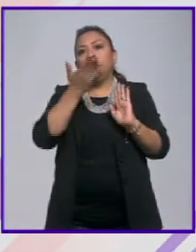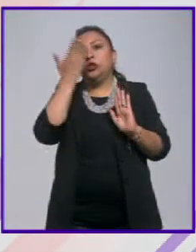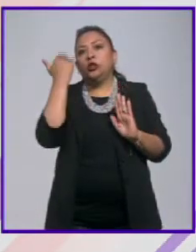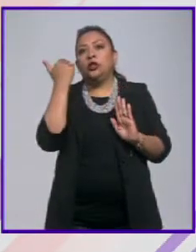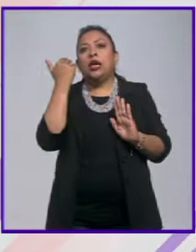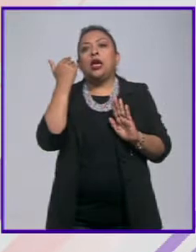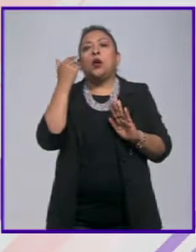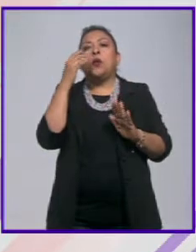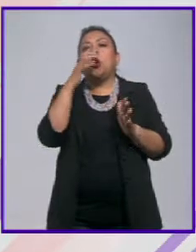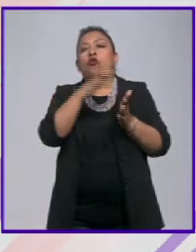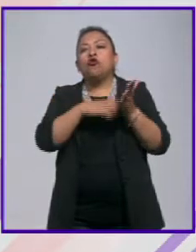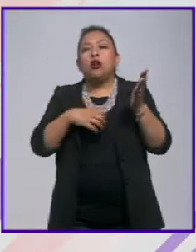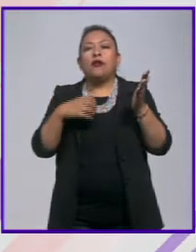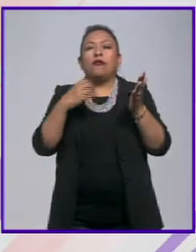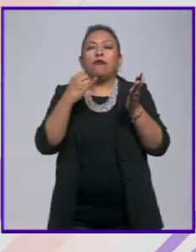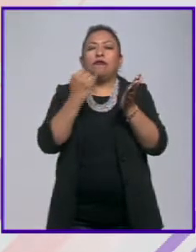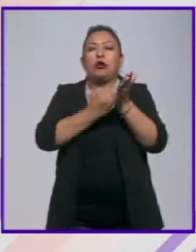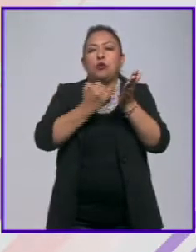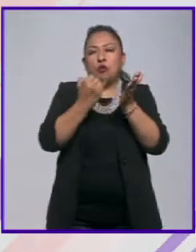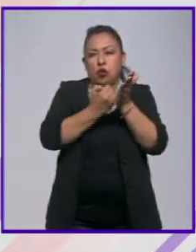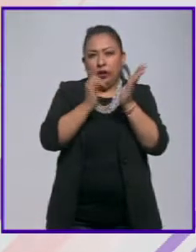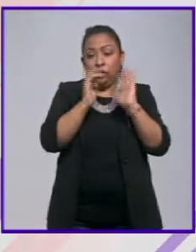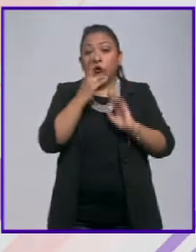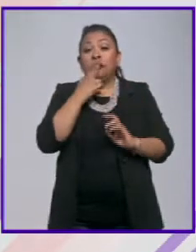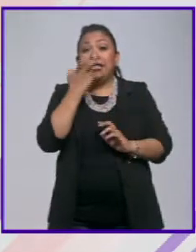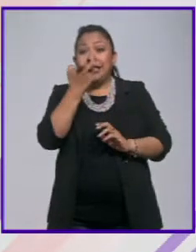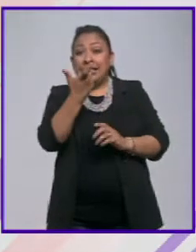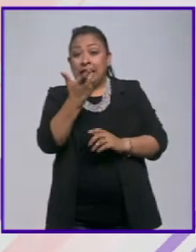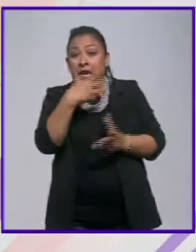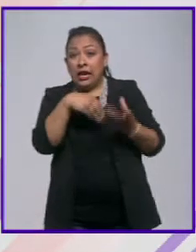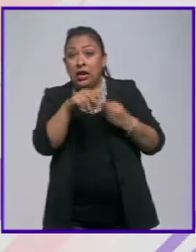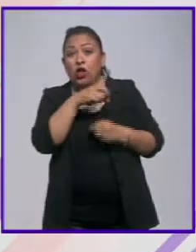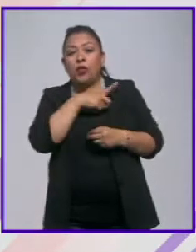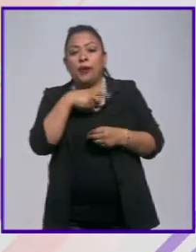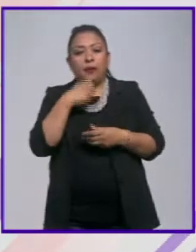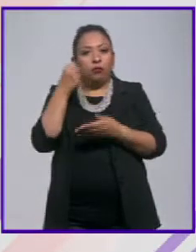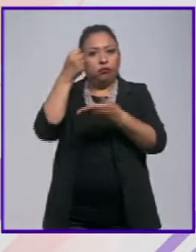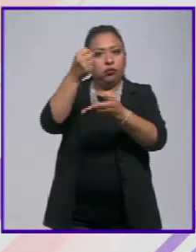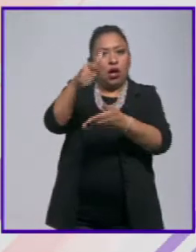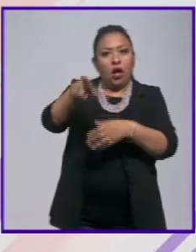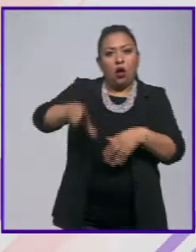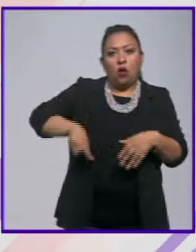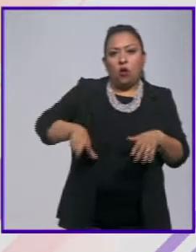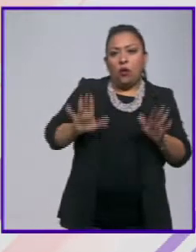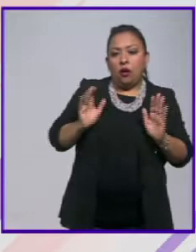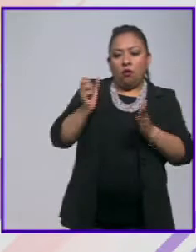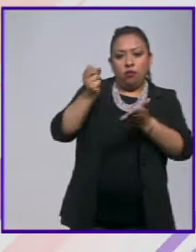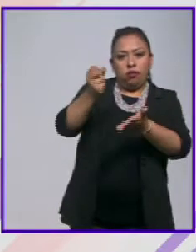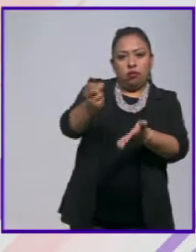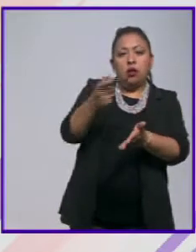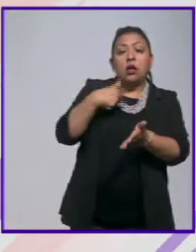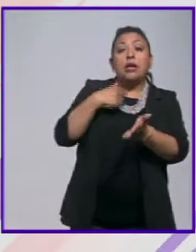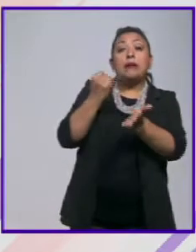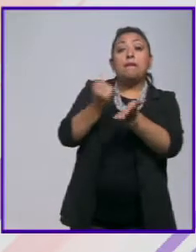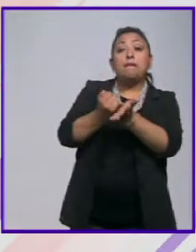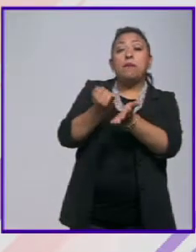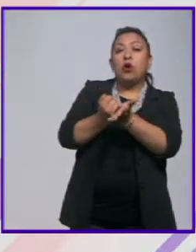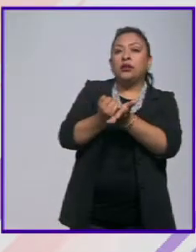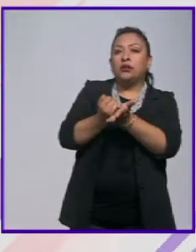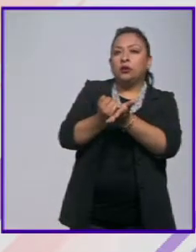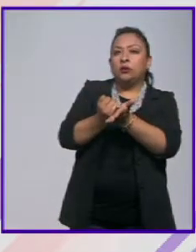llamarle deducción fiscal pero utilizar ese dinero que tendría que ser dado al gobierno como impuesto